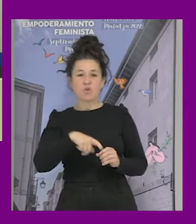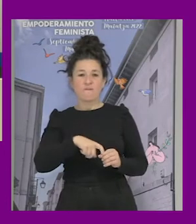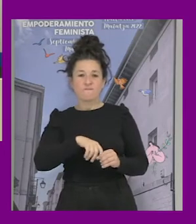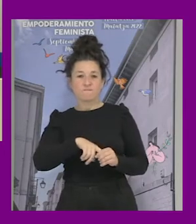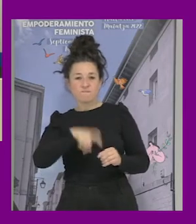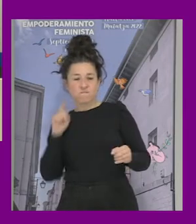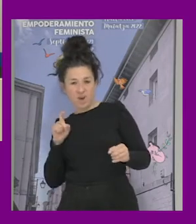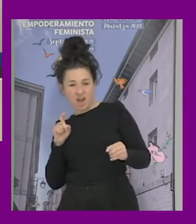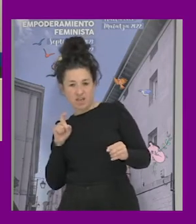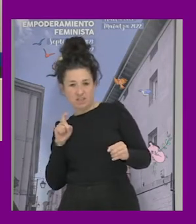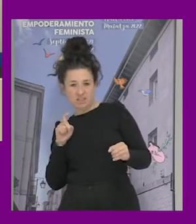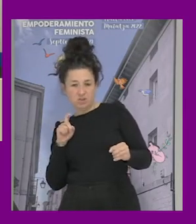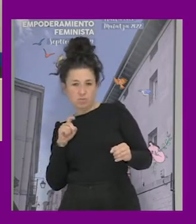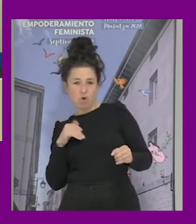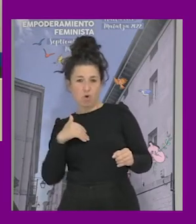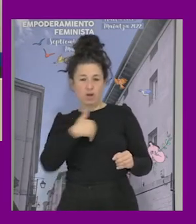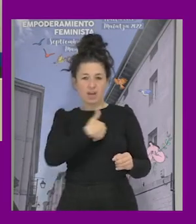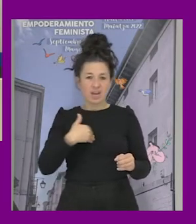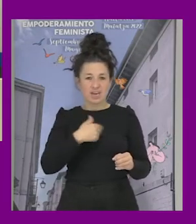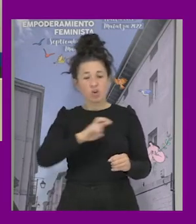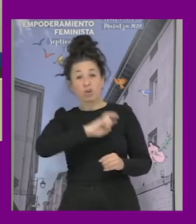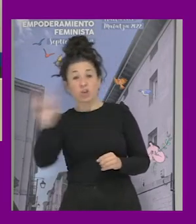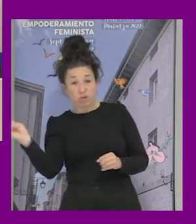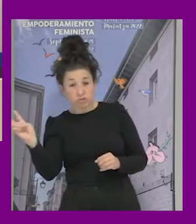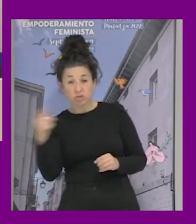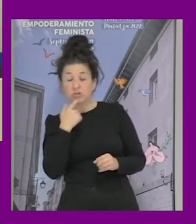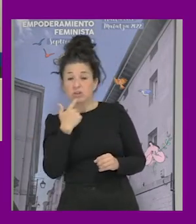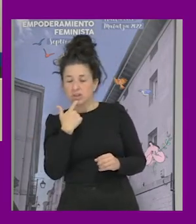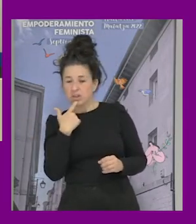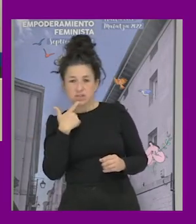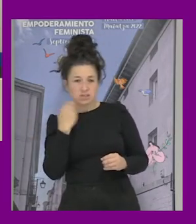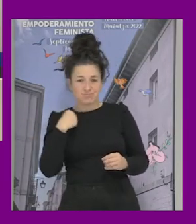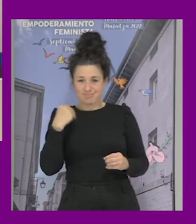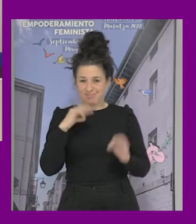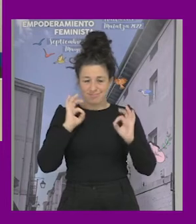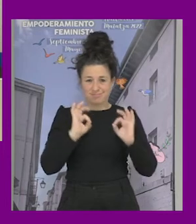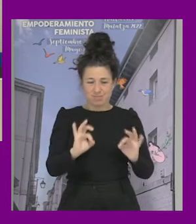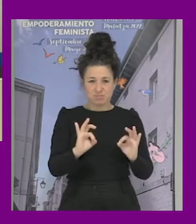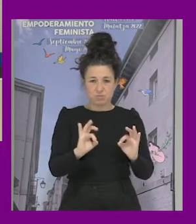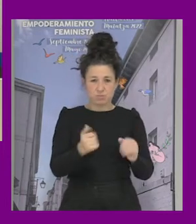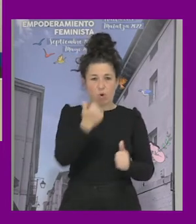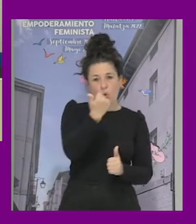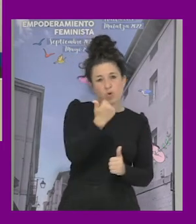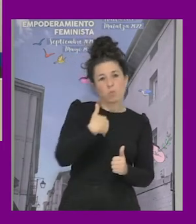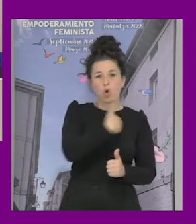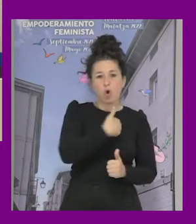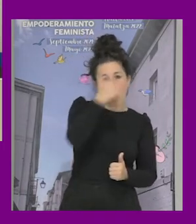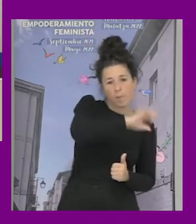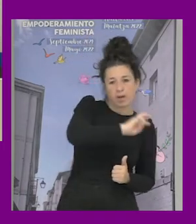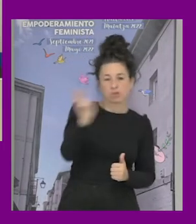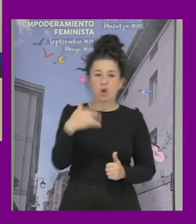visión LGTBI fóbica que dice que al final es lo mismo y que en la relación de hombres uno hace de mujer y otro de hombre y que al final es lo mismo